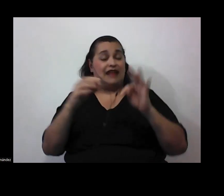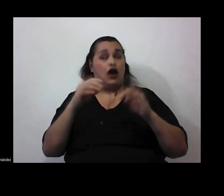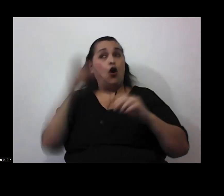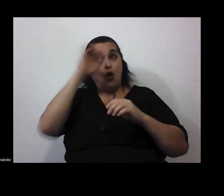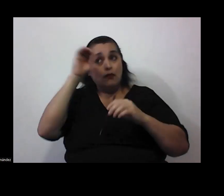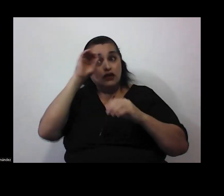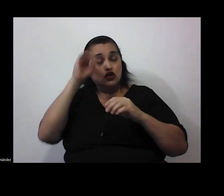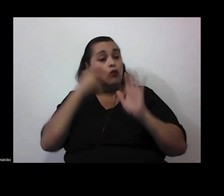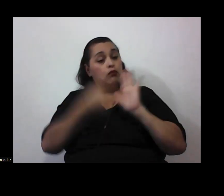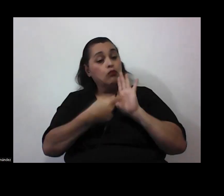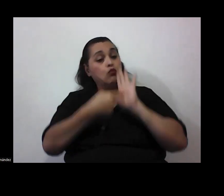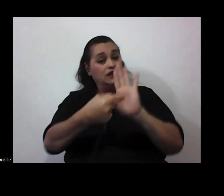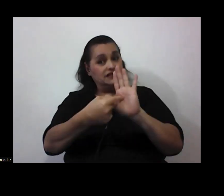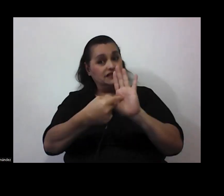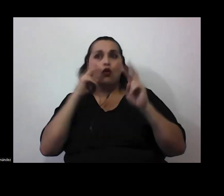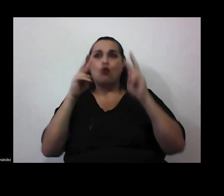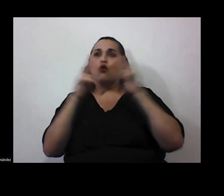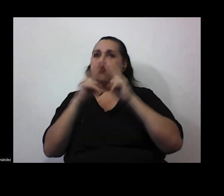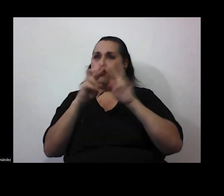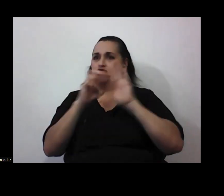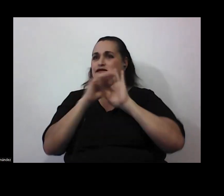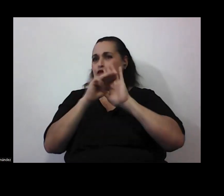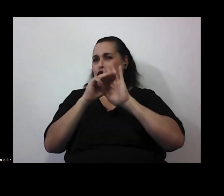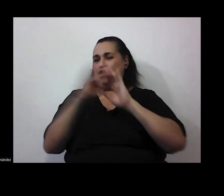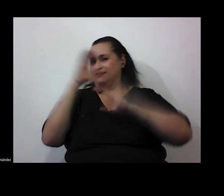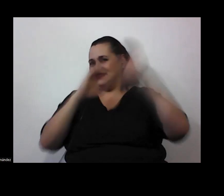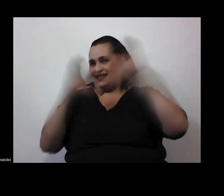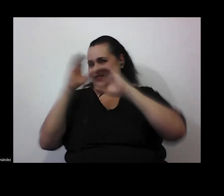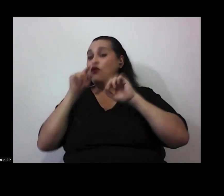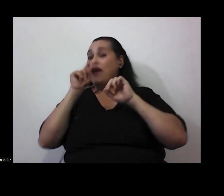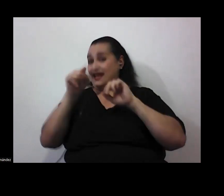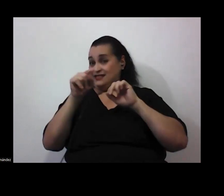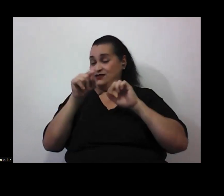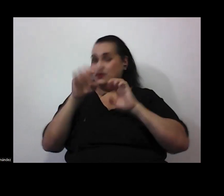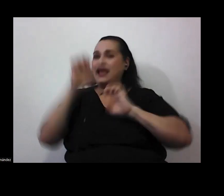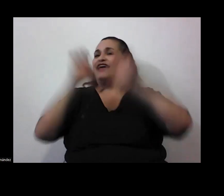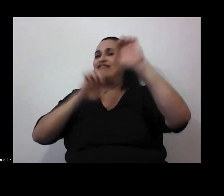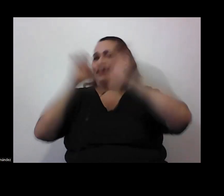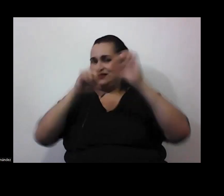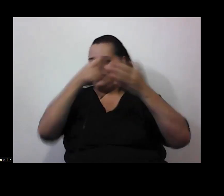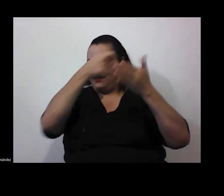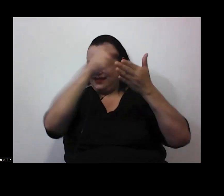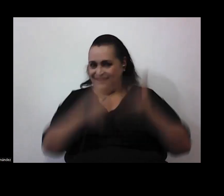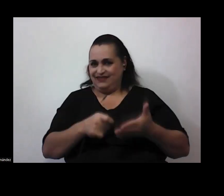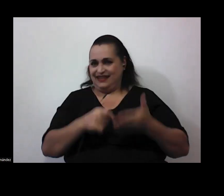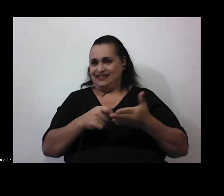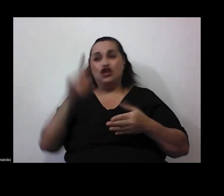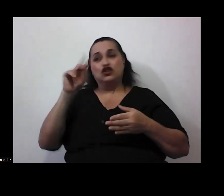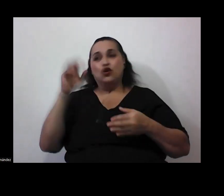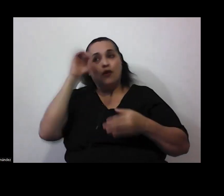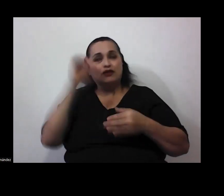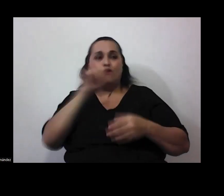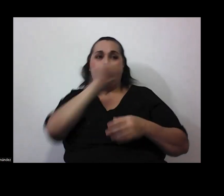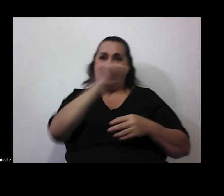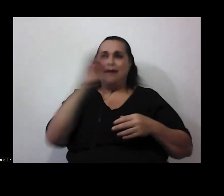muestra que conoce el modelo científico eso es lo que voy a evaluar y calificar no si opina A o B ¿se entiende lo que digo?